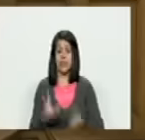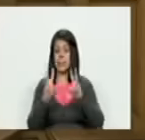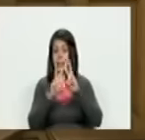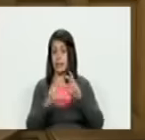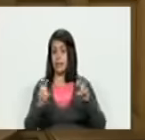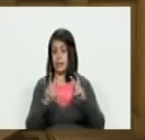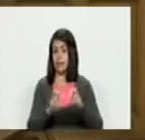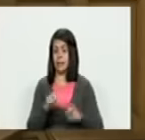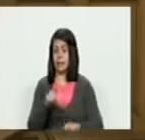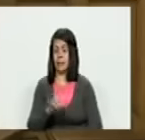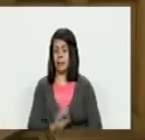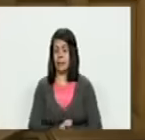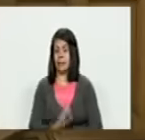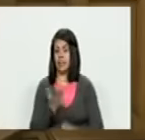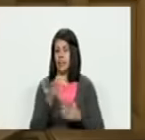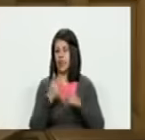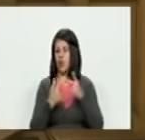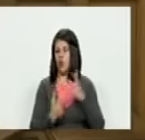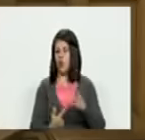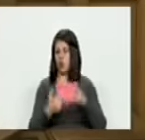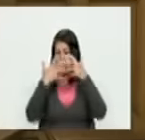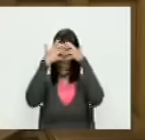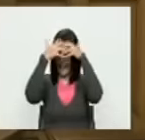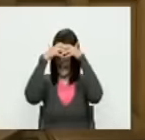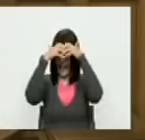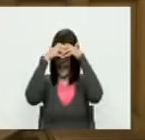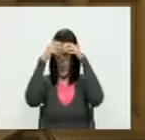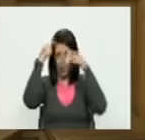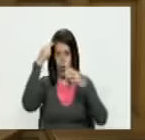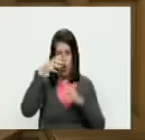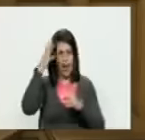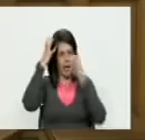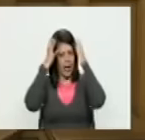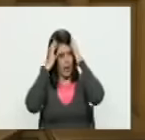averigüenlo que cosa además el cerebro está en la cabeza de los pulpos